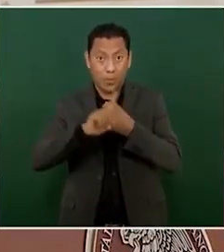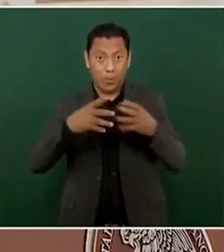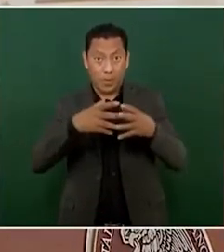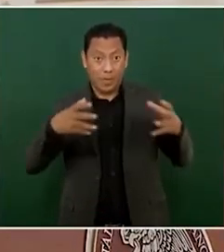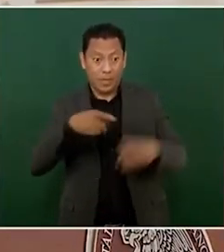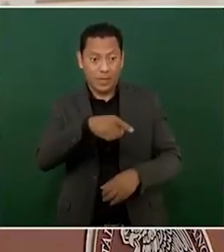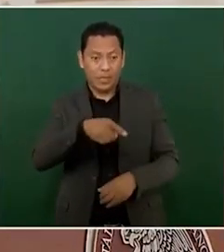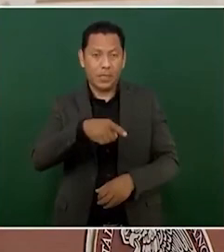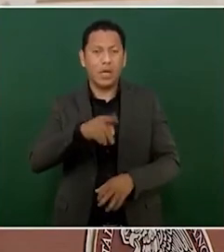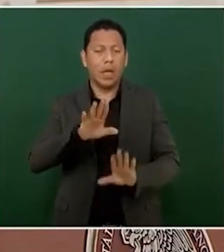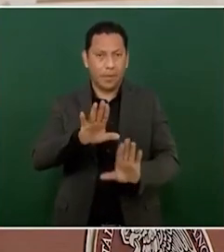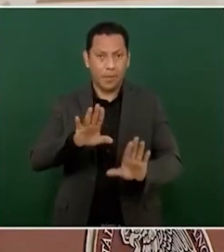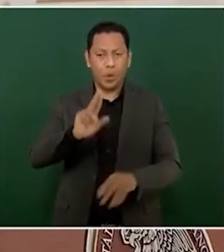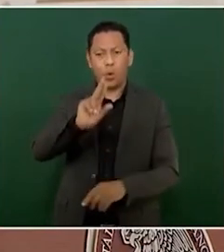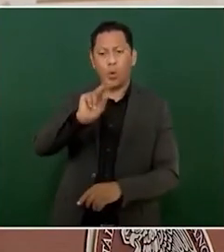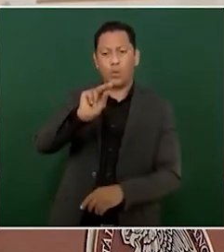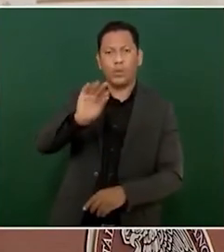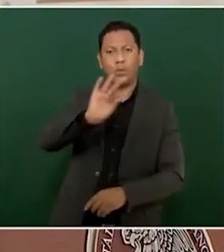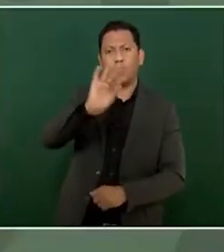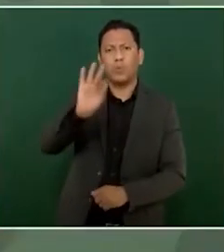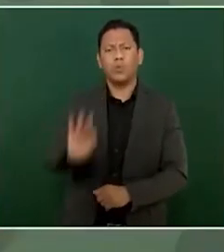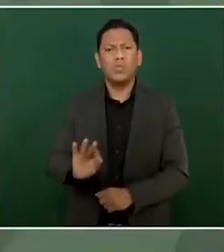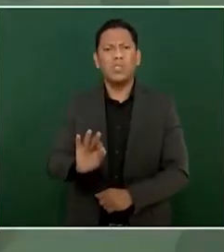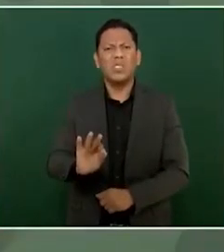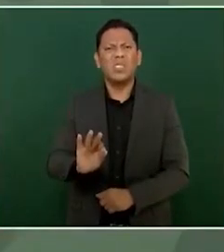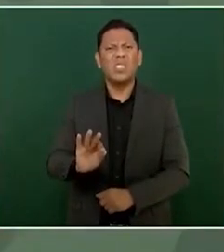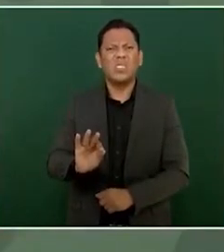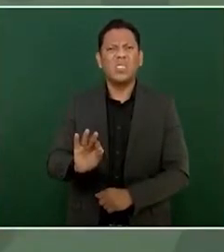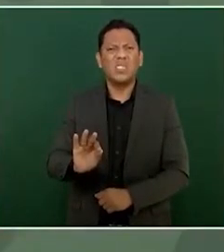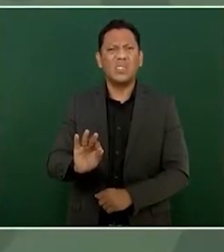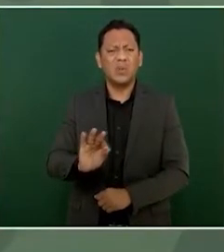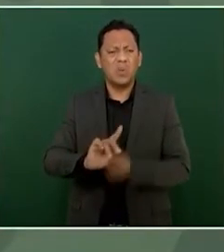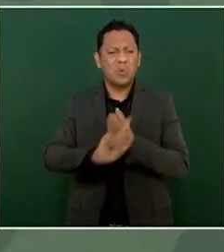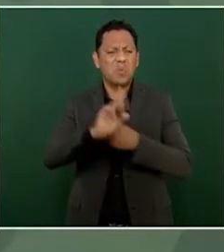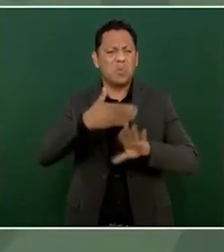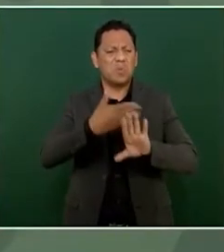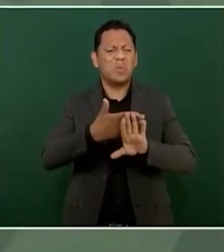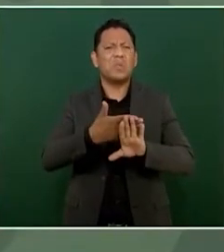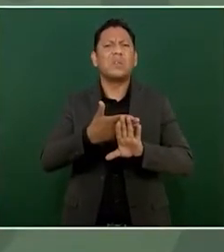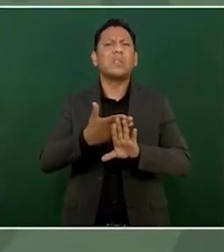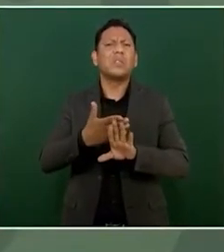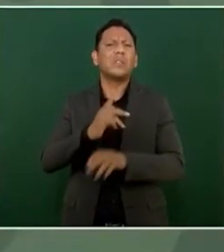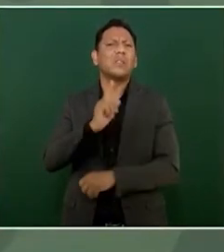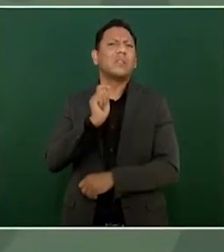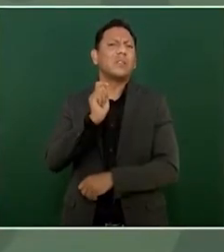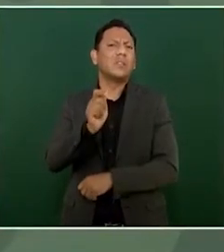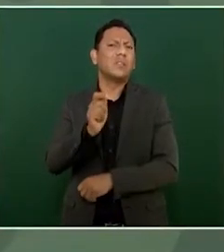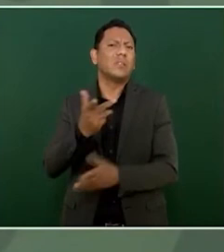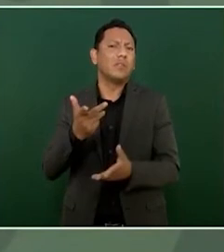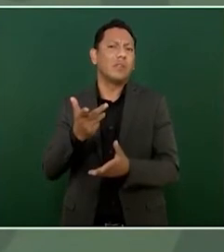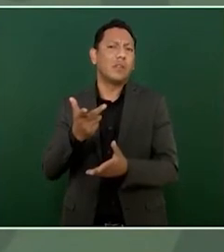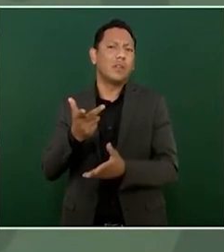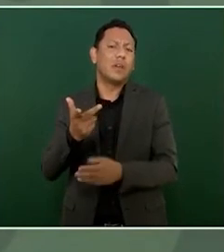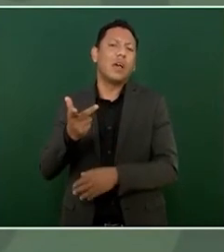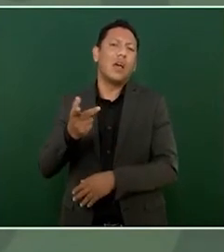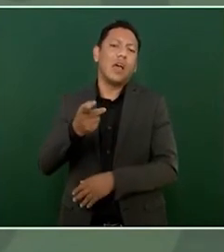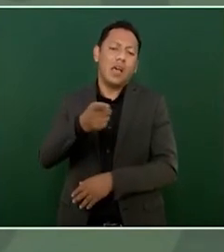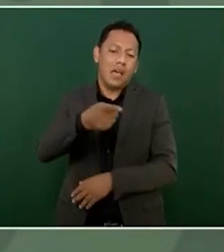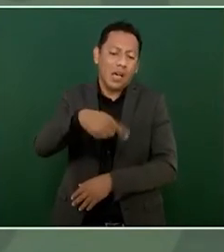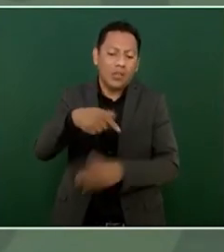casi el 80 por ciento tienen que ver con el crimen organizado.